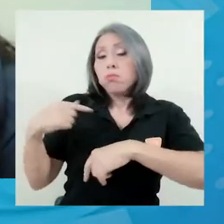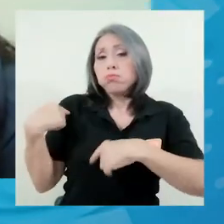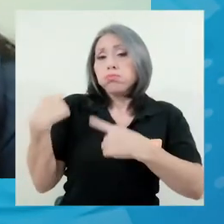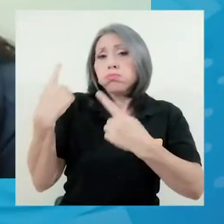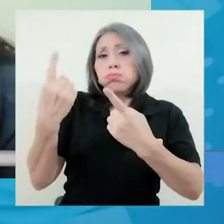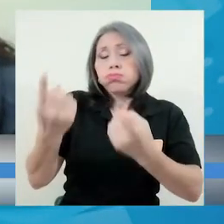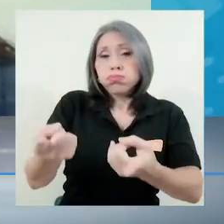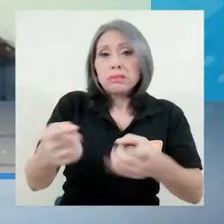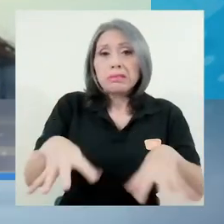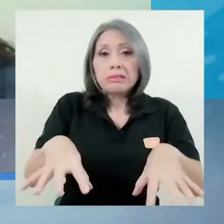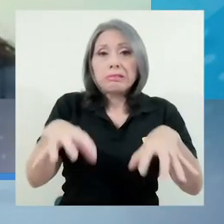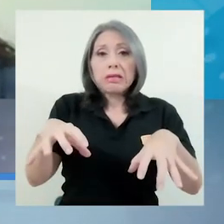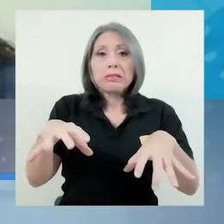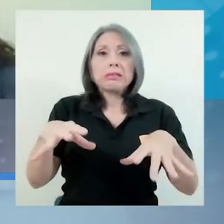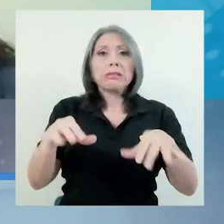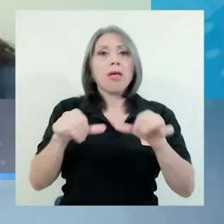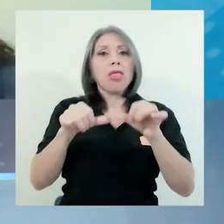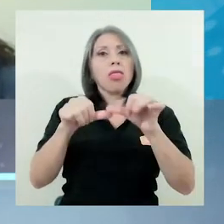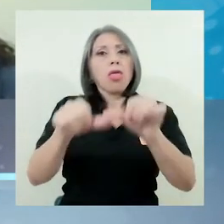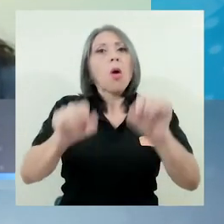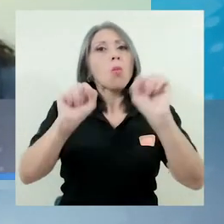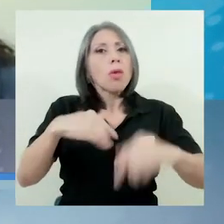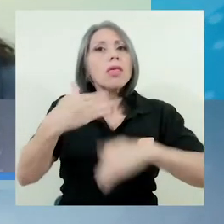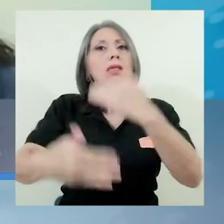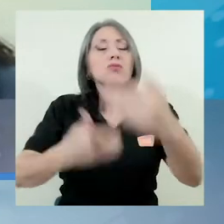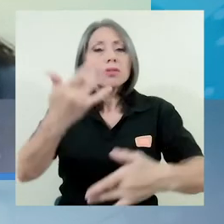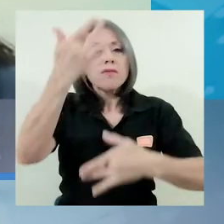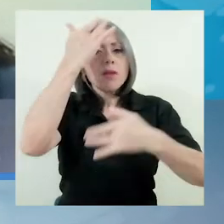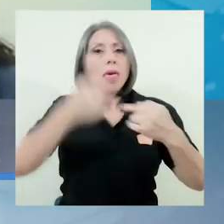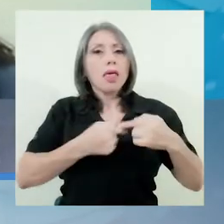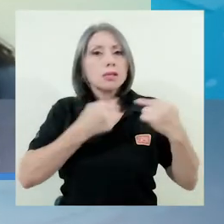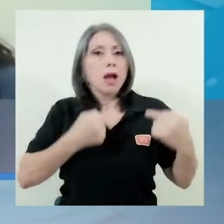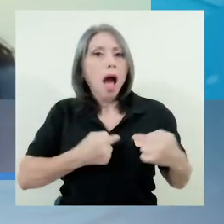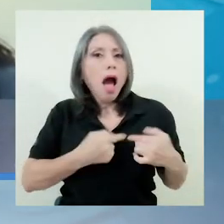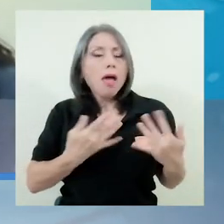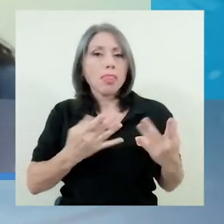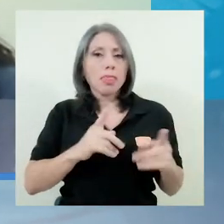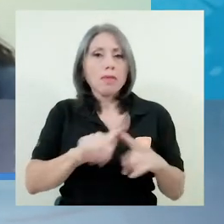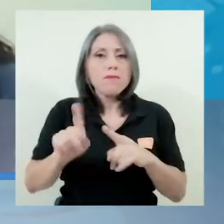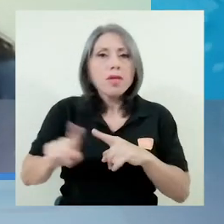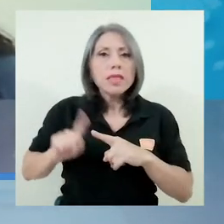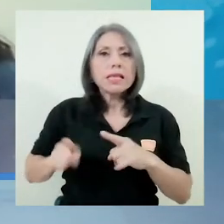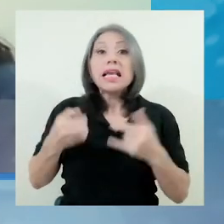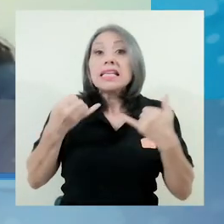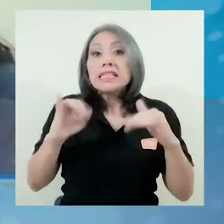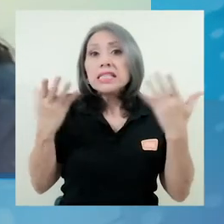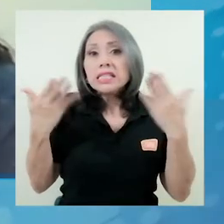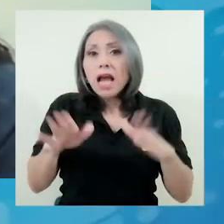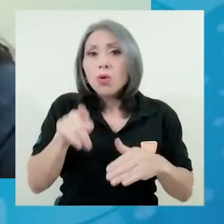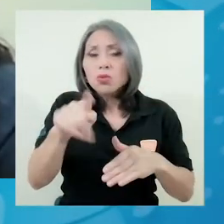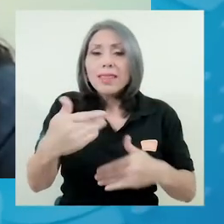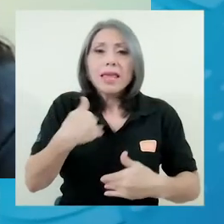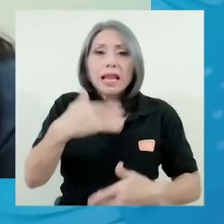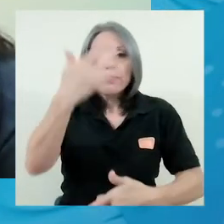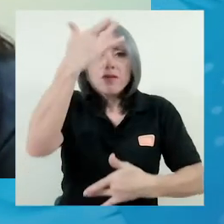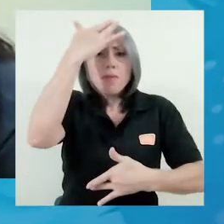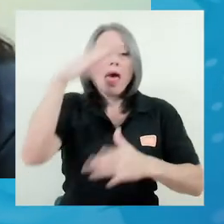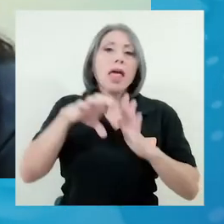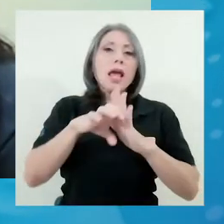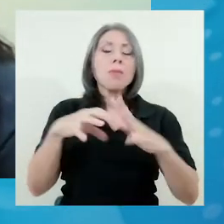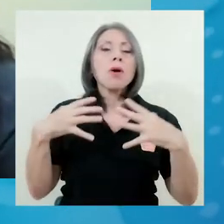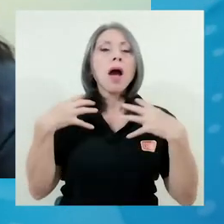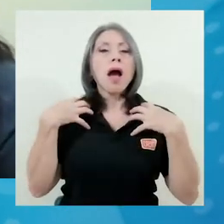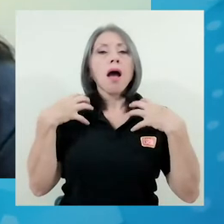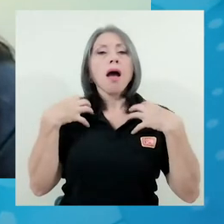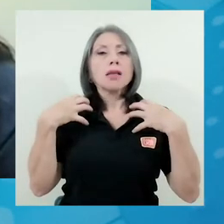nuestro estrés se vuelve crónico, podamos desarrollar enfermedades cardiovasculares. Si ya se padece alguna enfermedad como